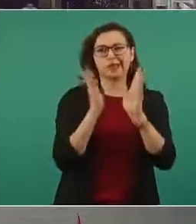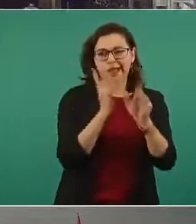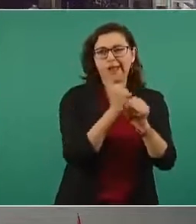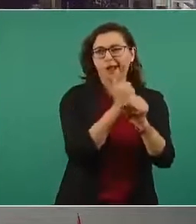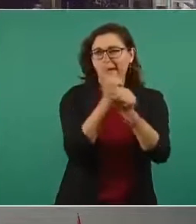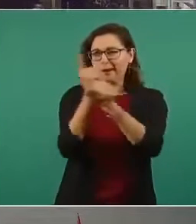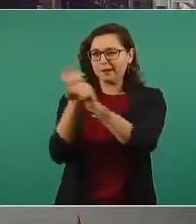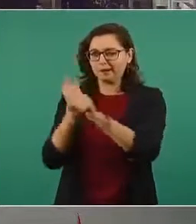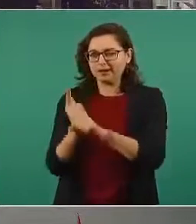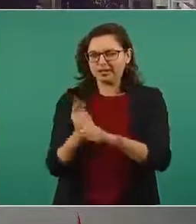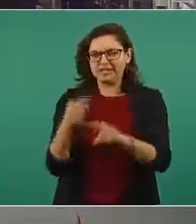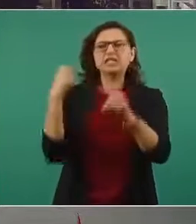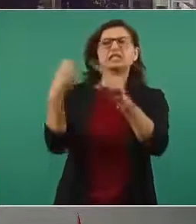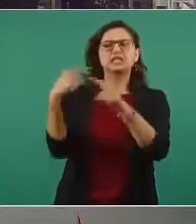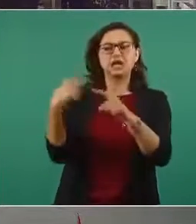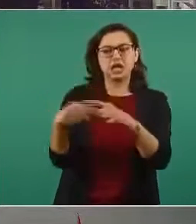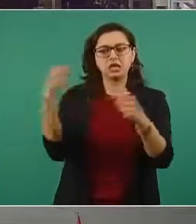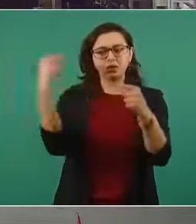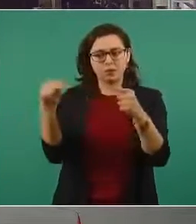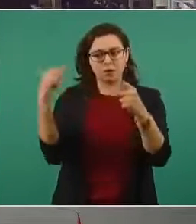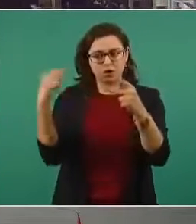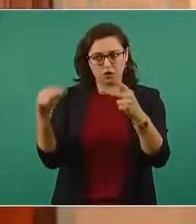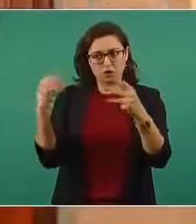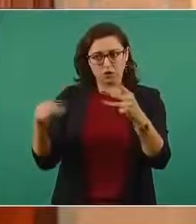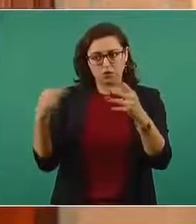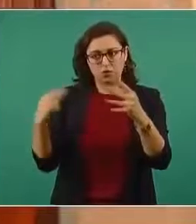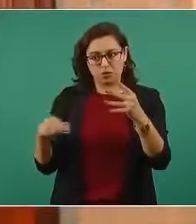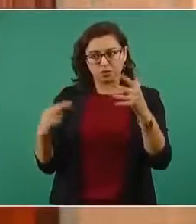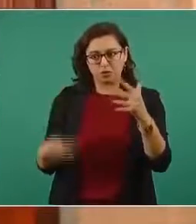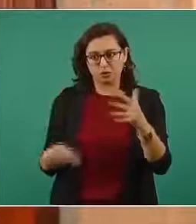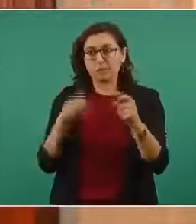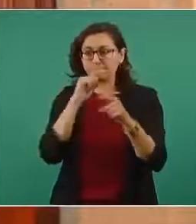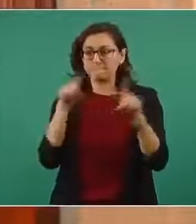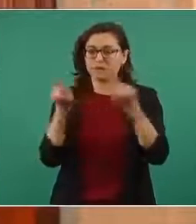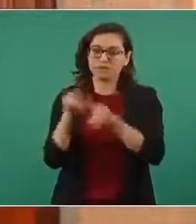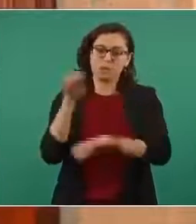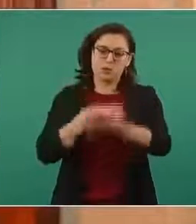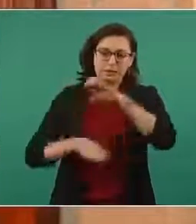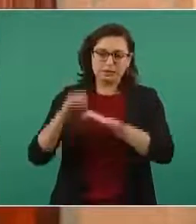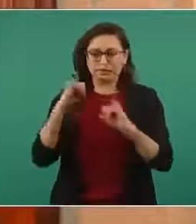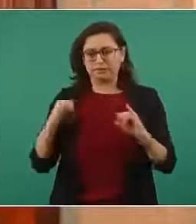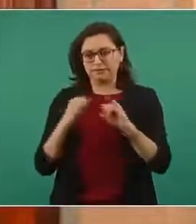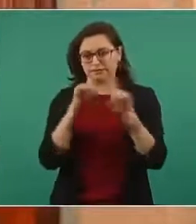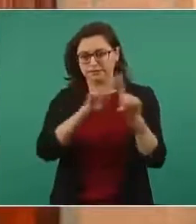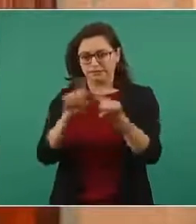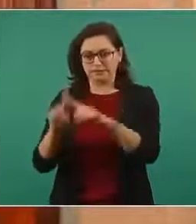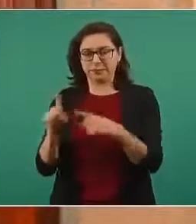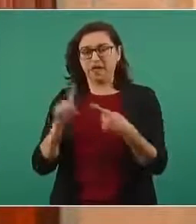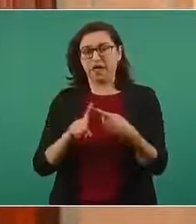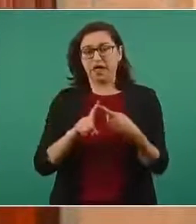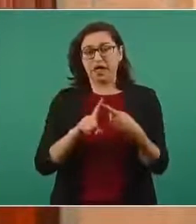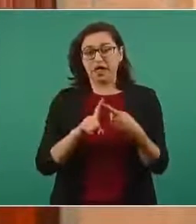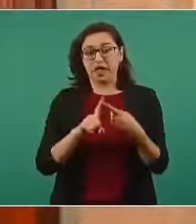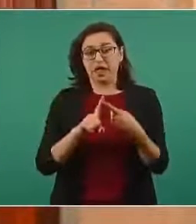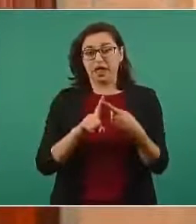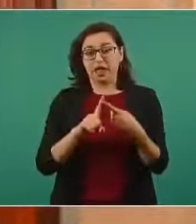continuación se dan los nombres de los principales individuos y entidades involucrados. Alfonso Pasquel